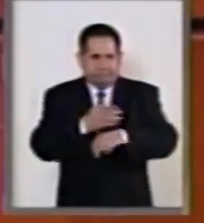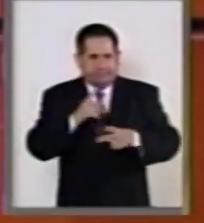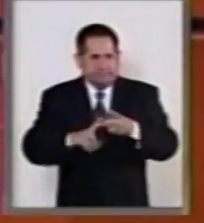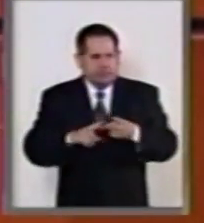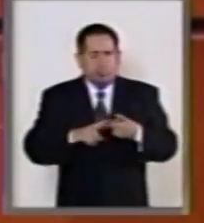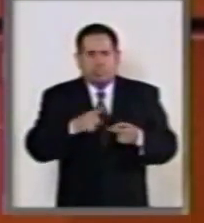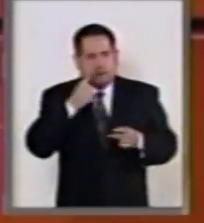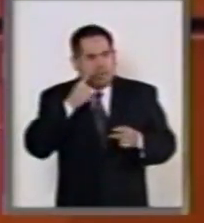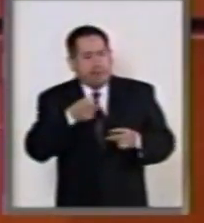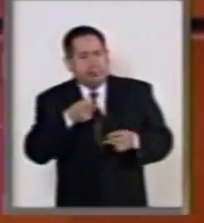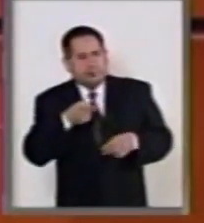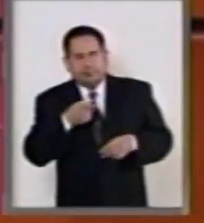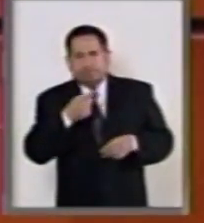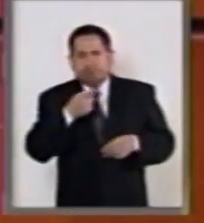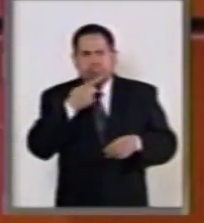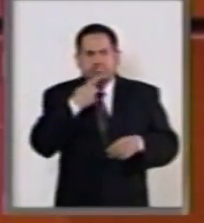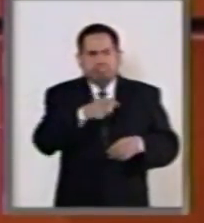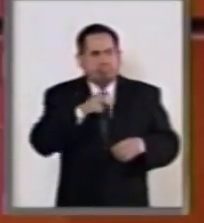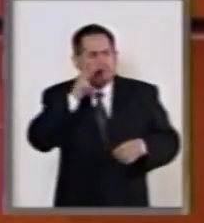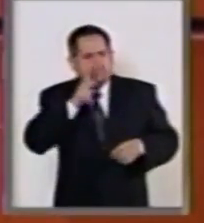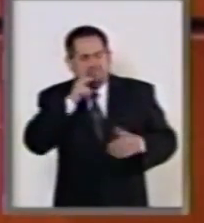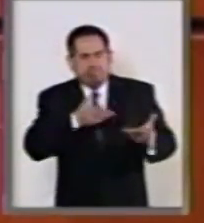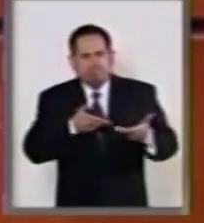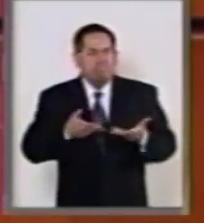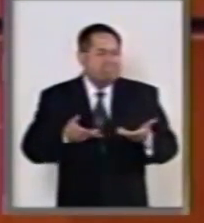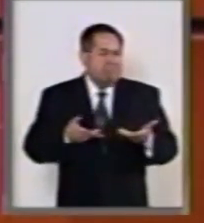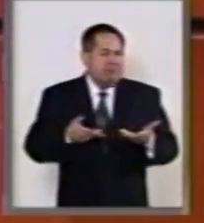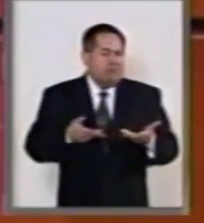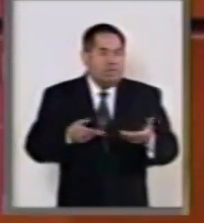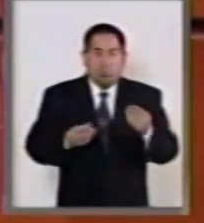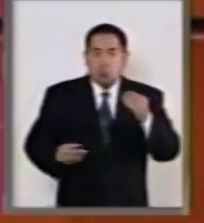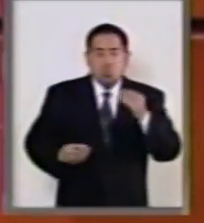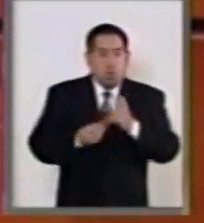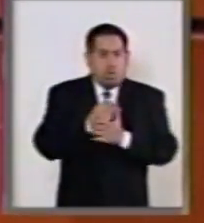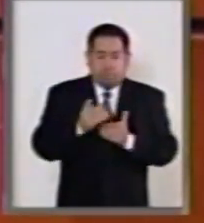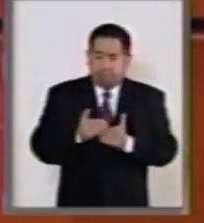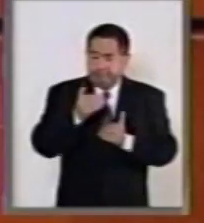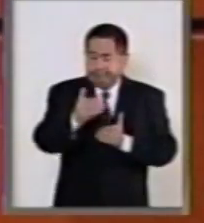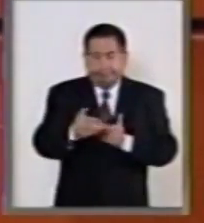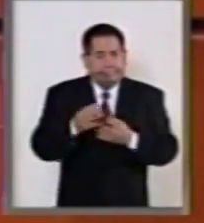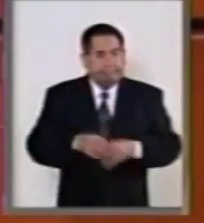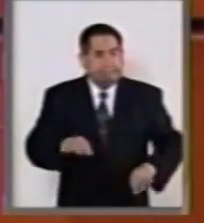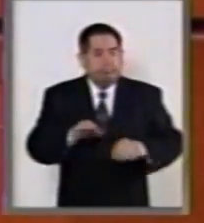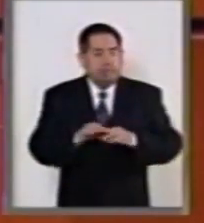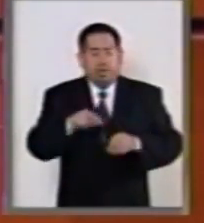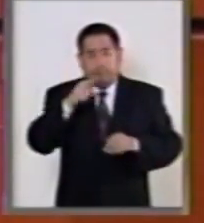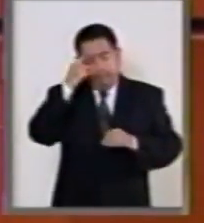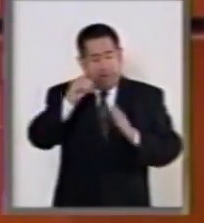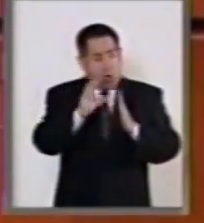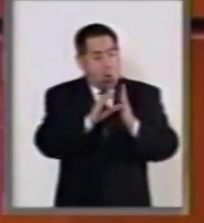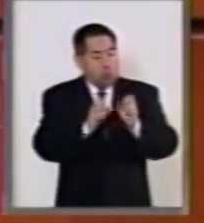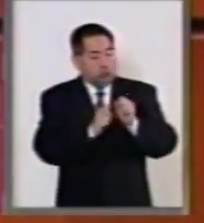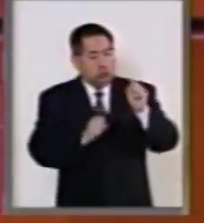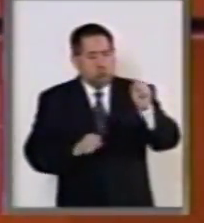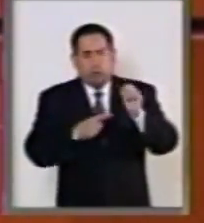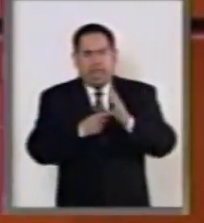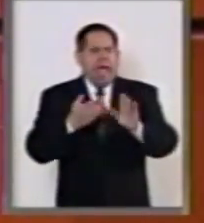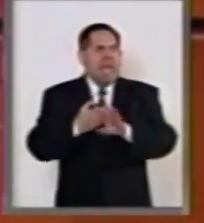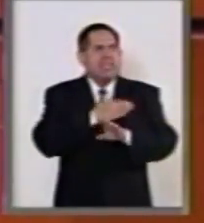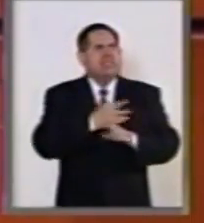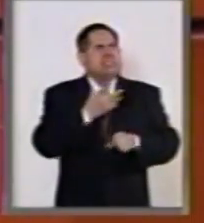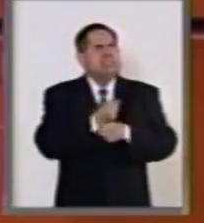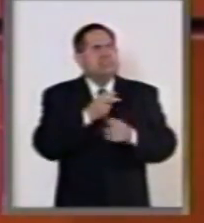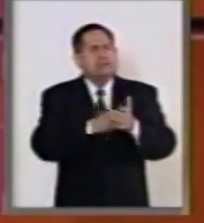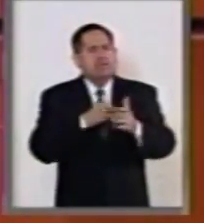Es un paso trascendental, estructural, que nuestra constitución sufrió en